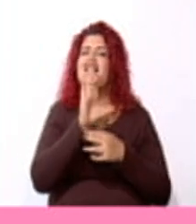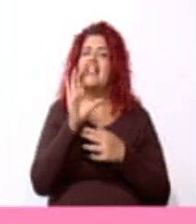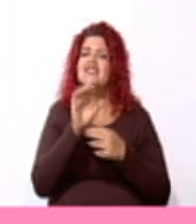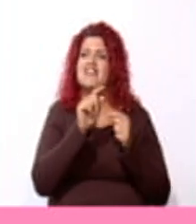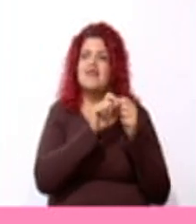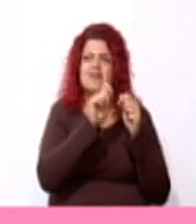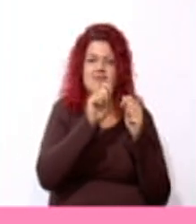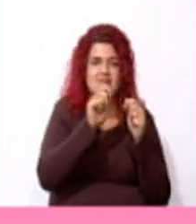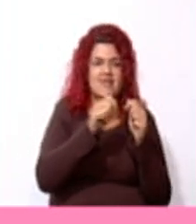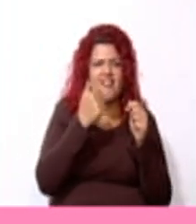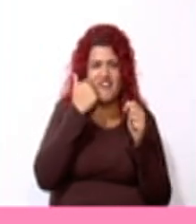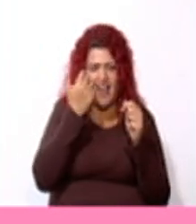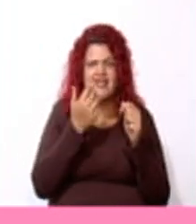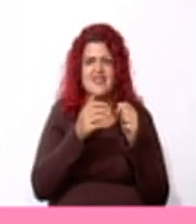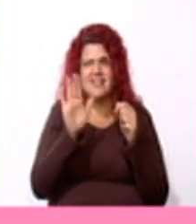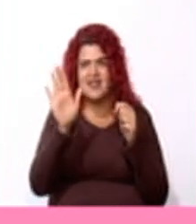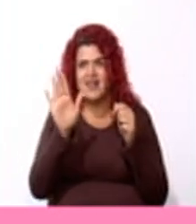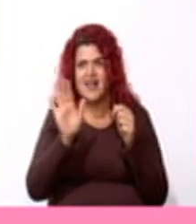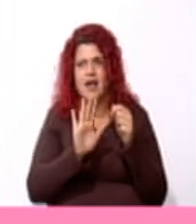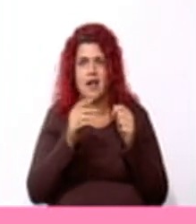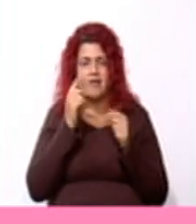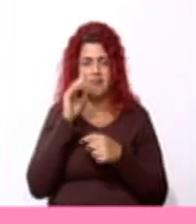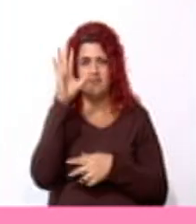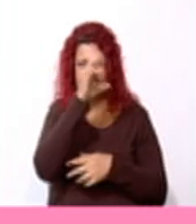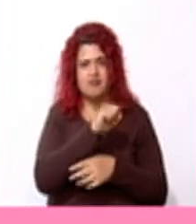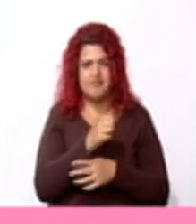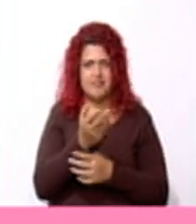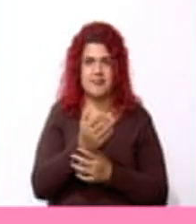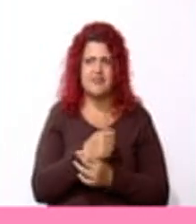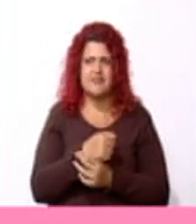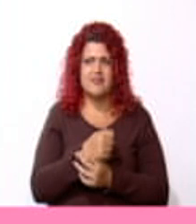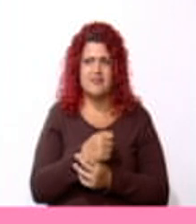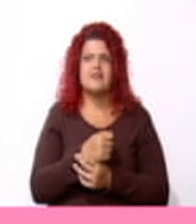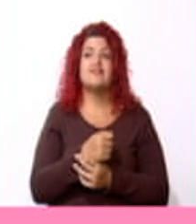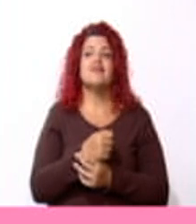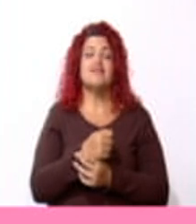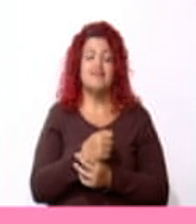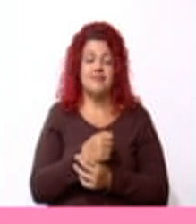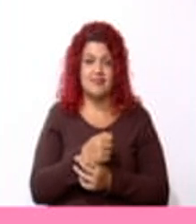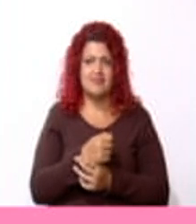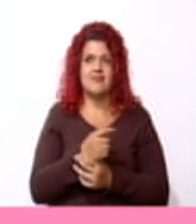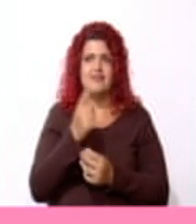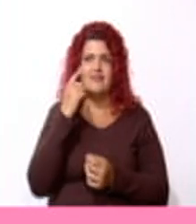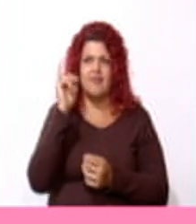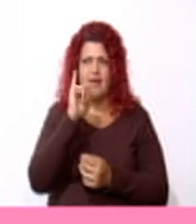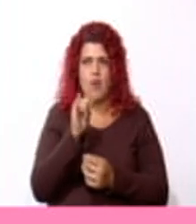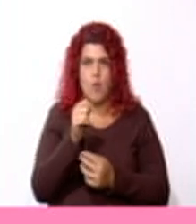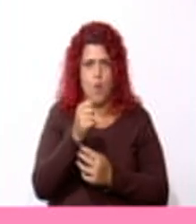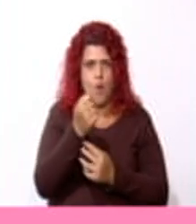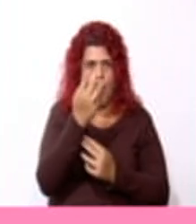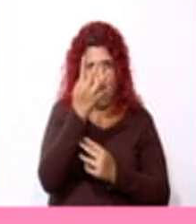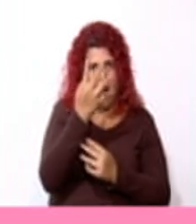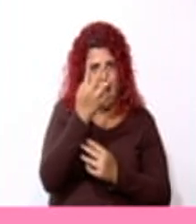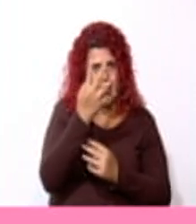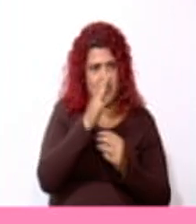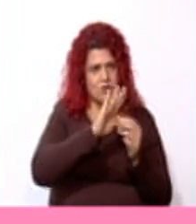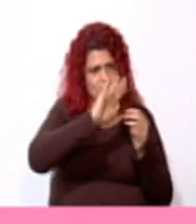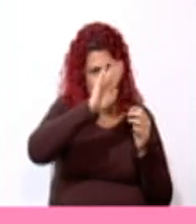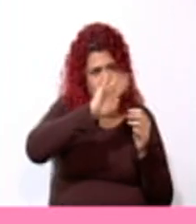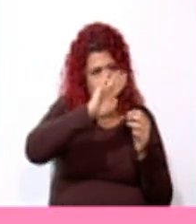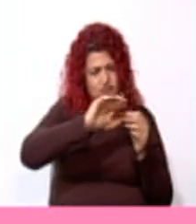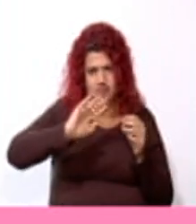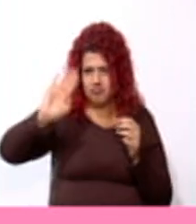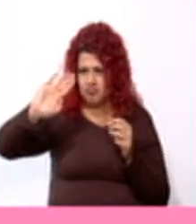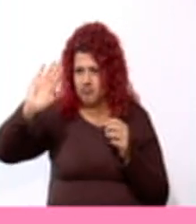¿Verdad que está fácil? Observemos que en la imagen hay 4 áreas sombreadas de